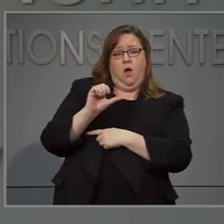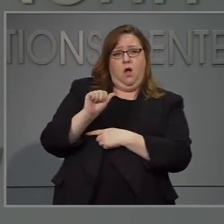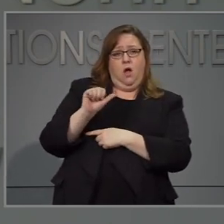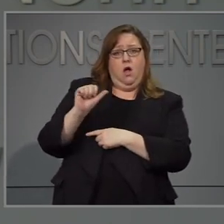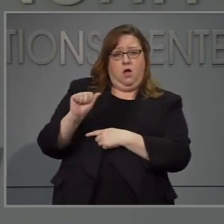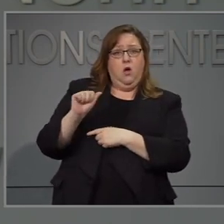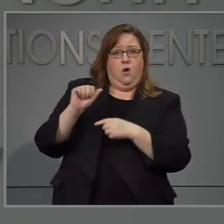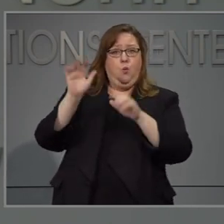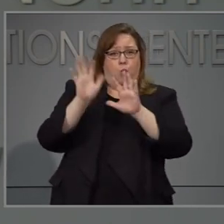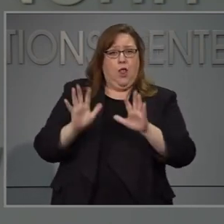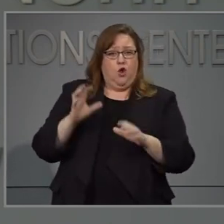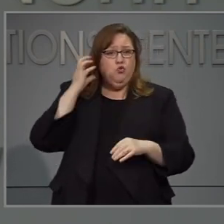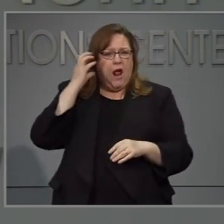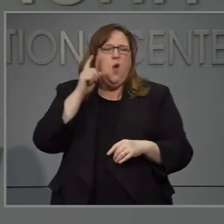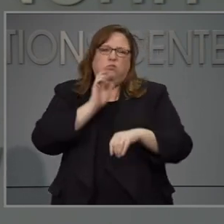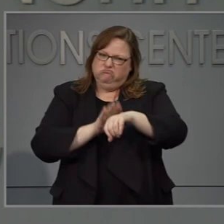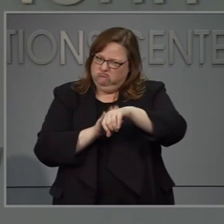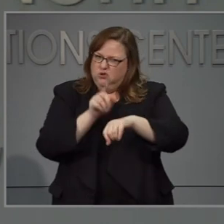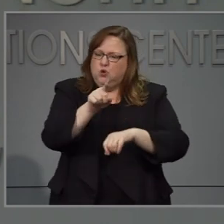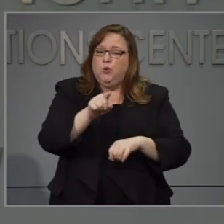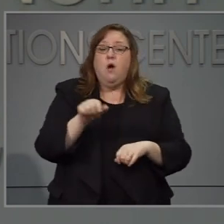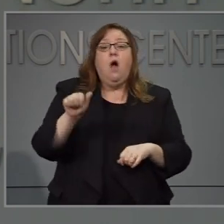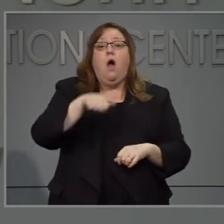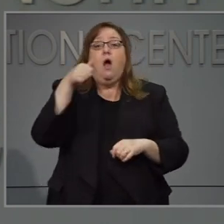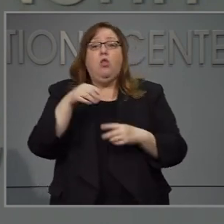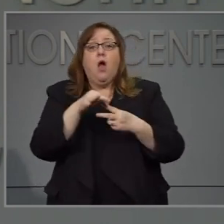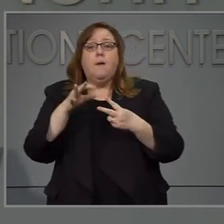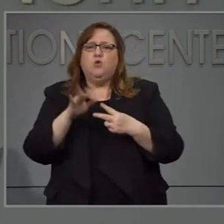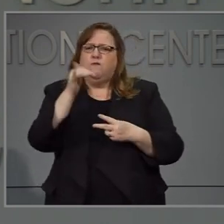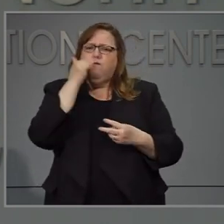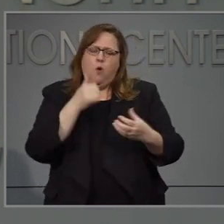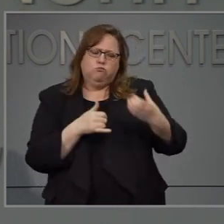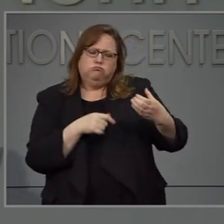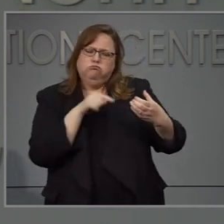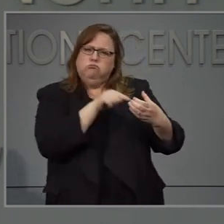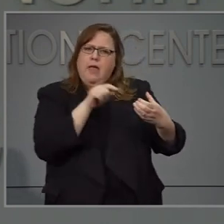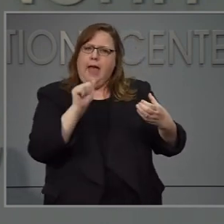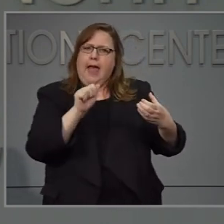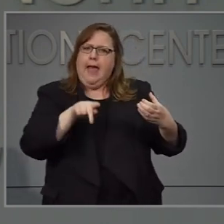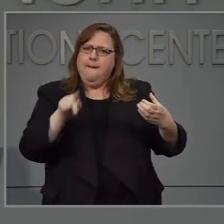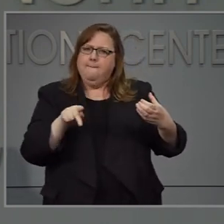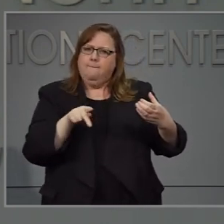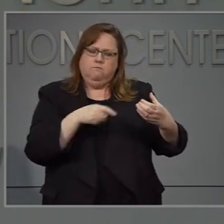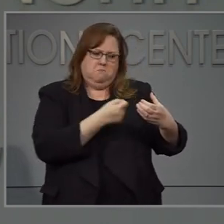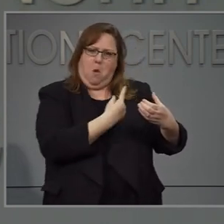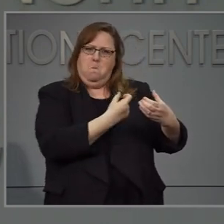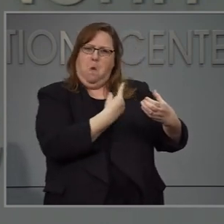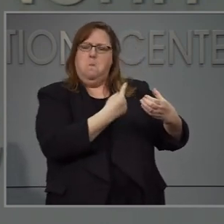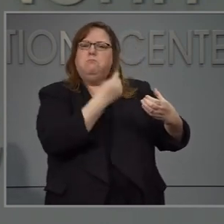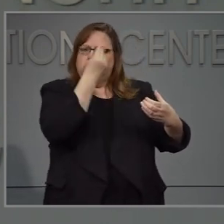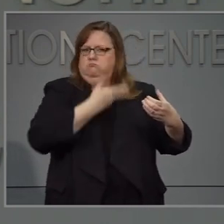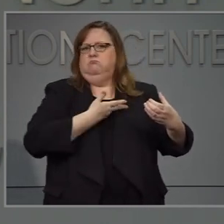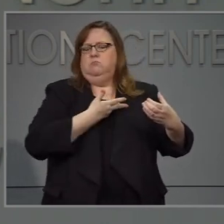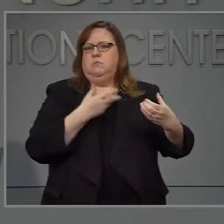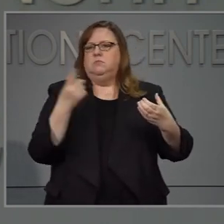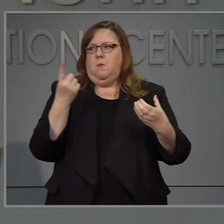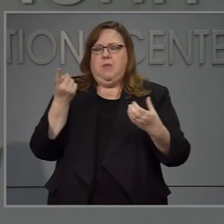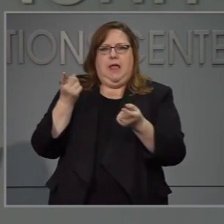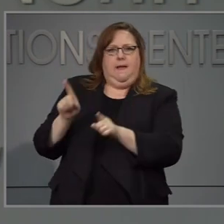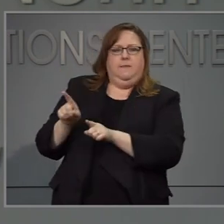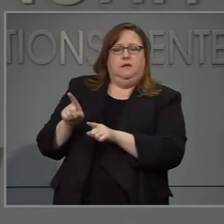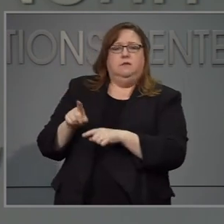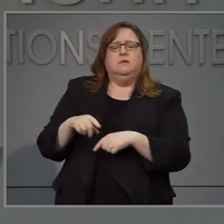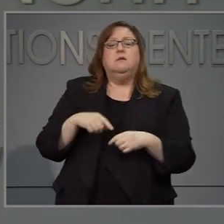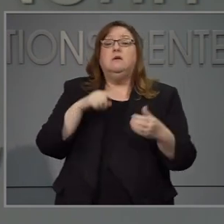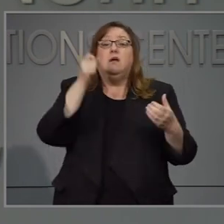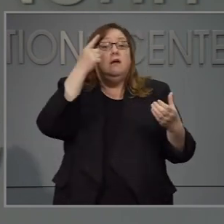radio del clima no a les puede mandar alertas y también una aplicación en su teléfono les puede mandar